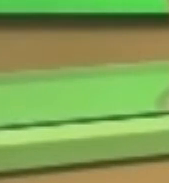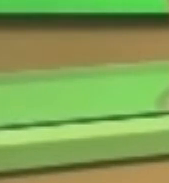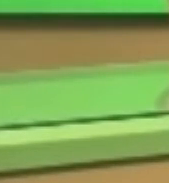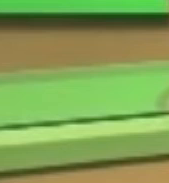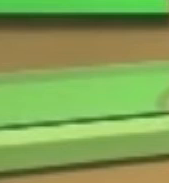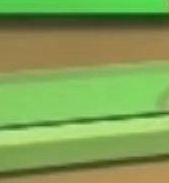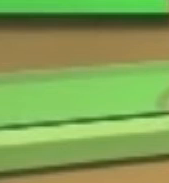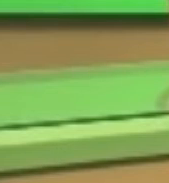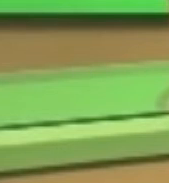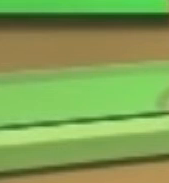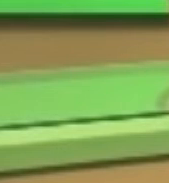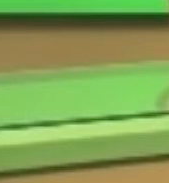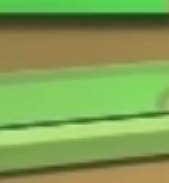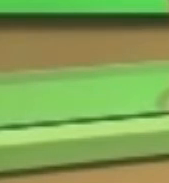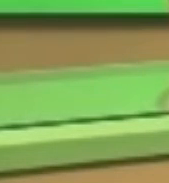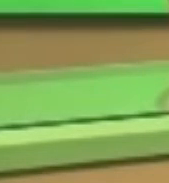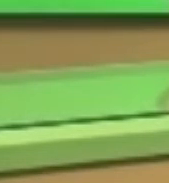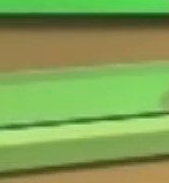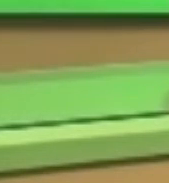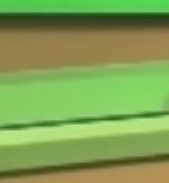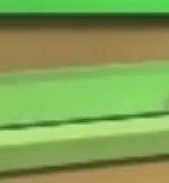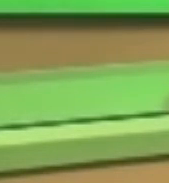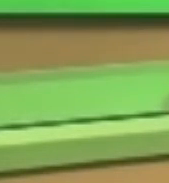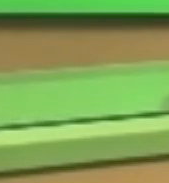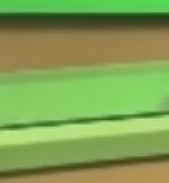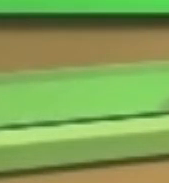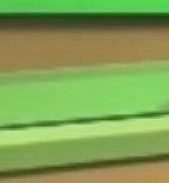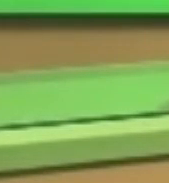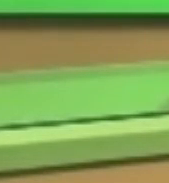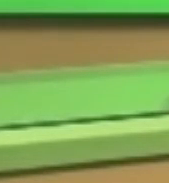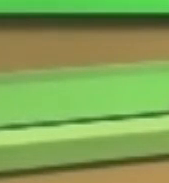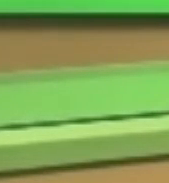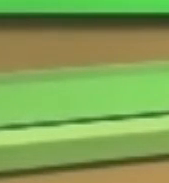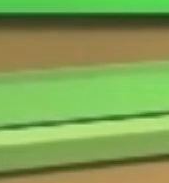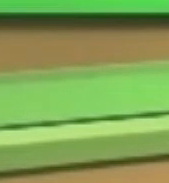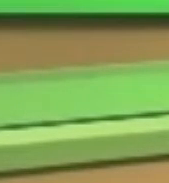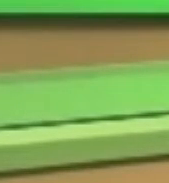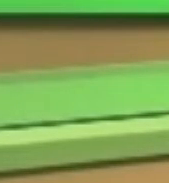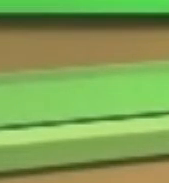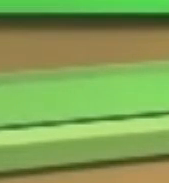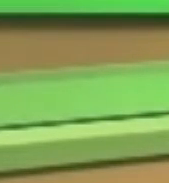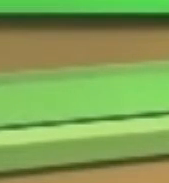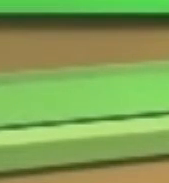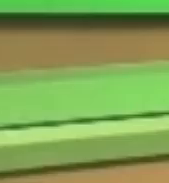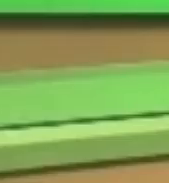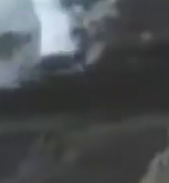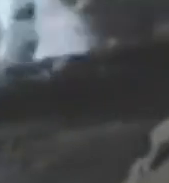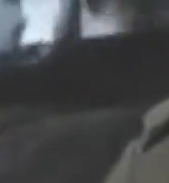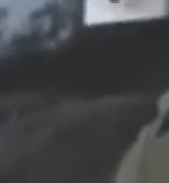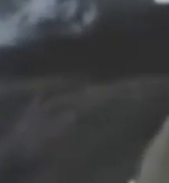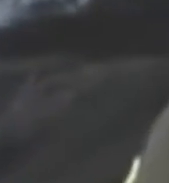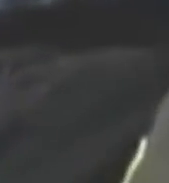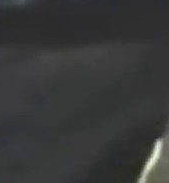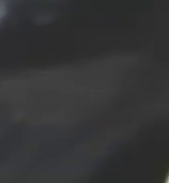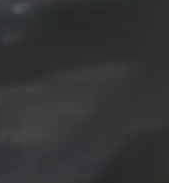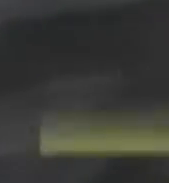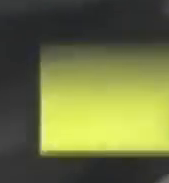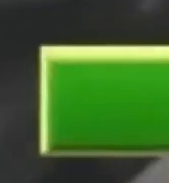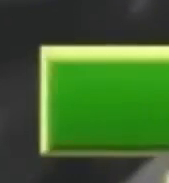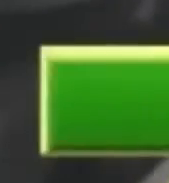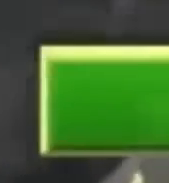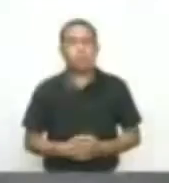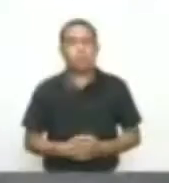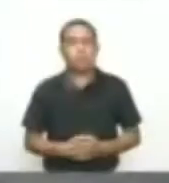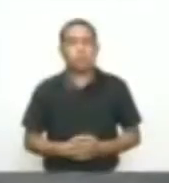Está desesperada Por la venta de droga En cualquier esquina Del barrio Esta es la información En las noticias De